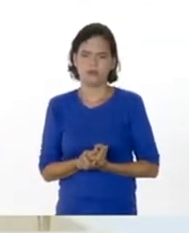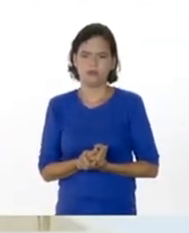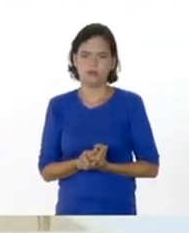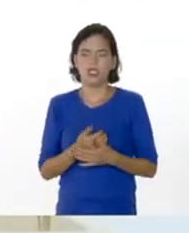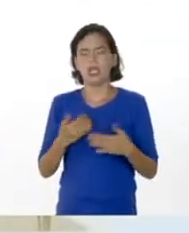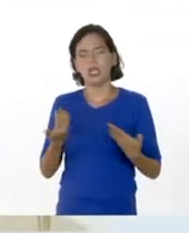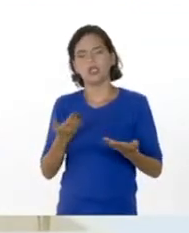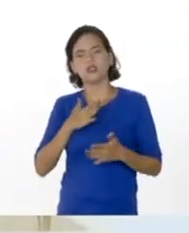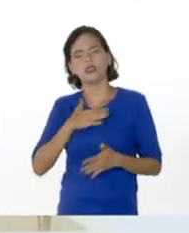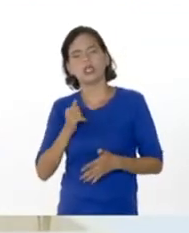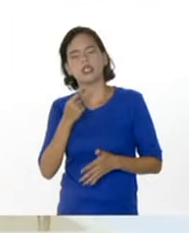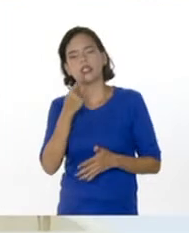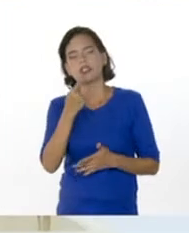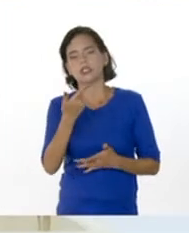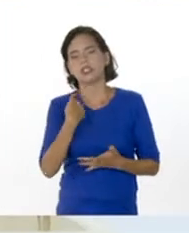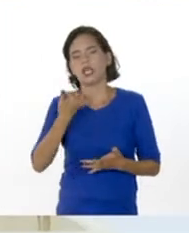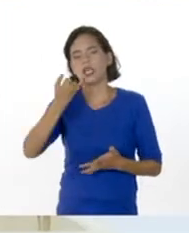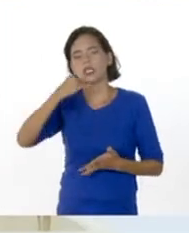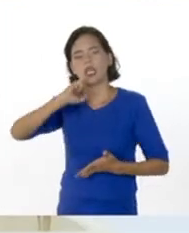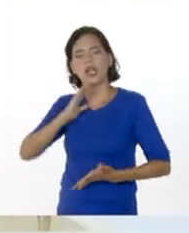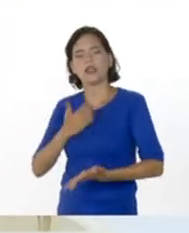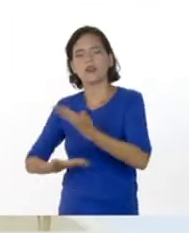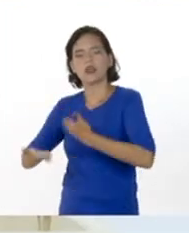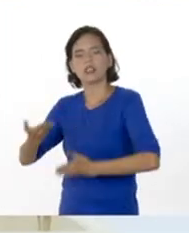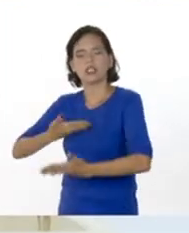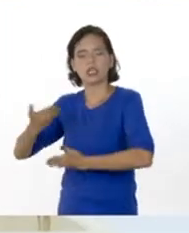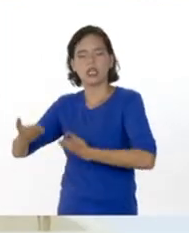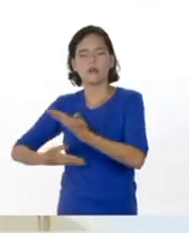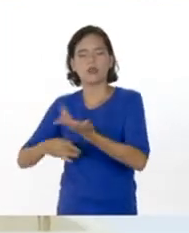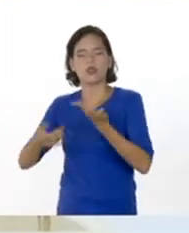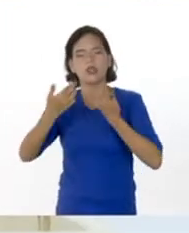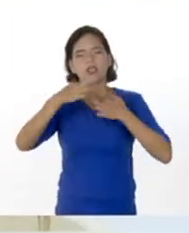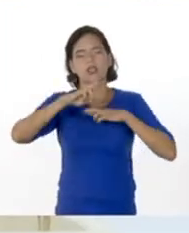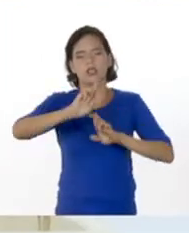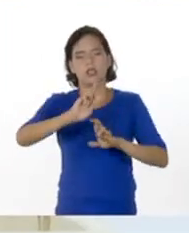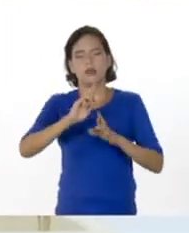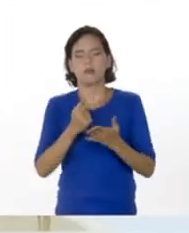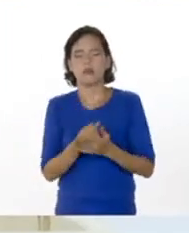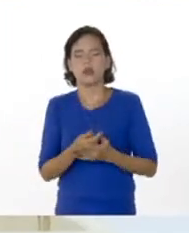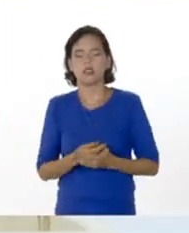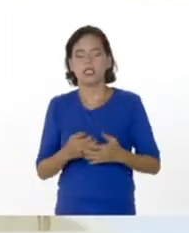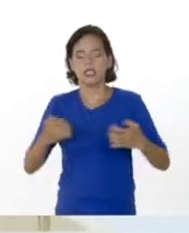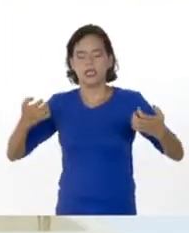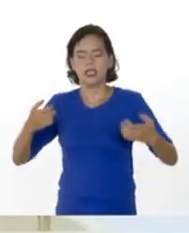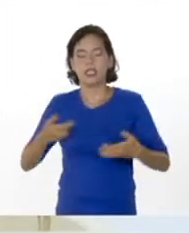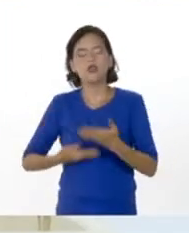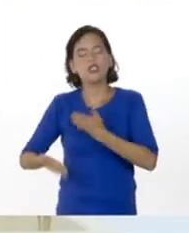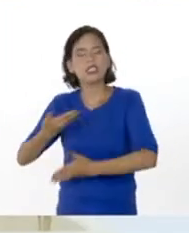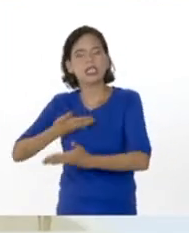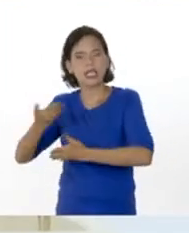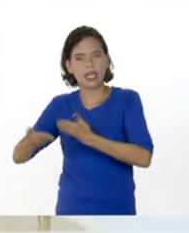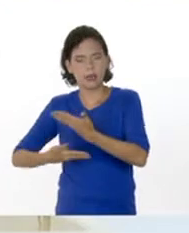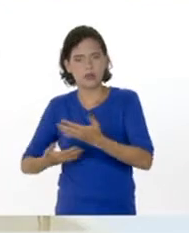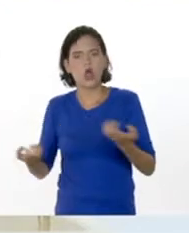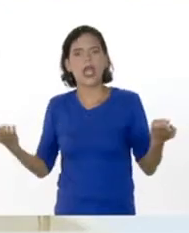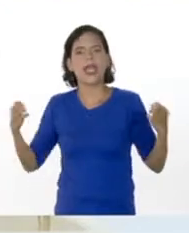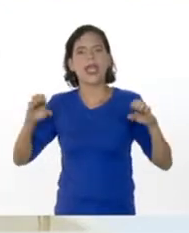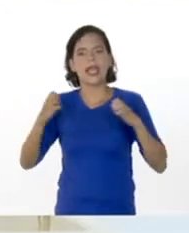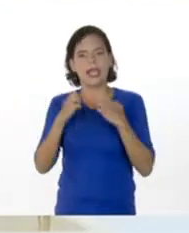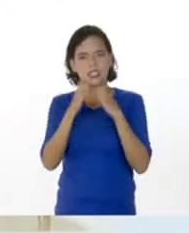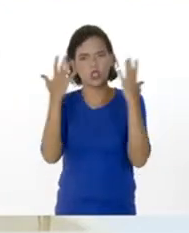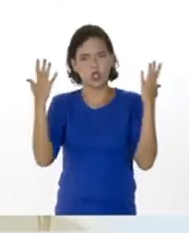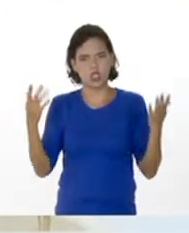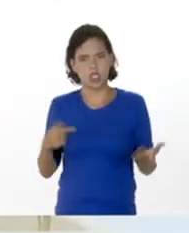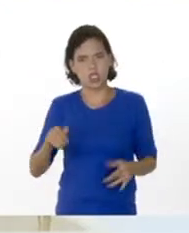Esto quiere decir que aquí hay un intercambio de reacciones de electrones donde transfiere,